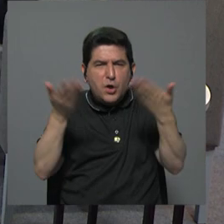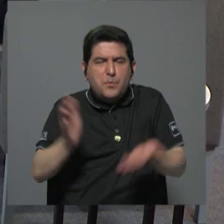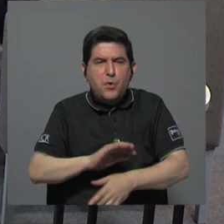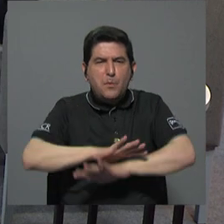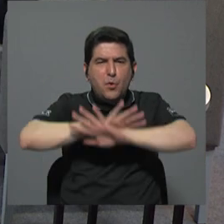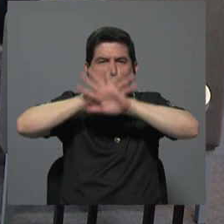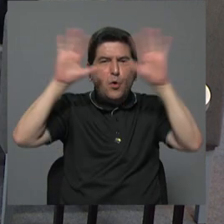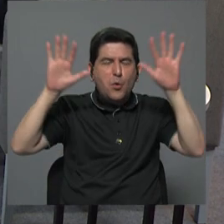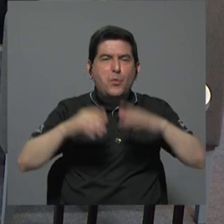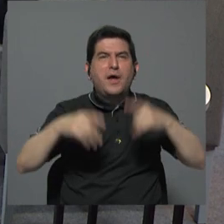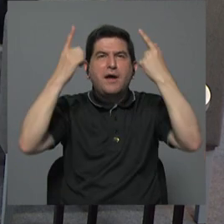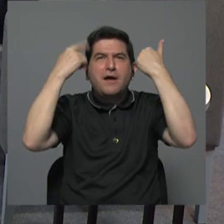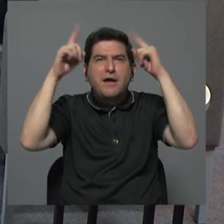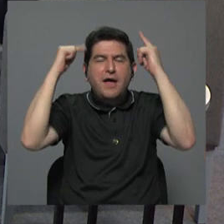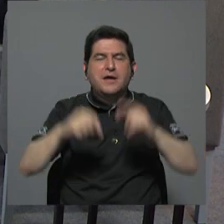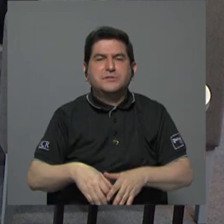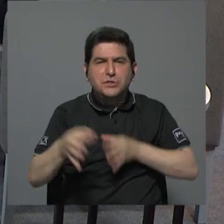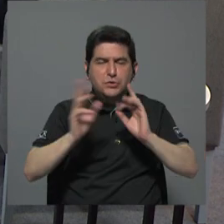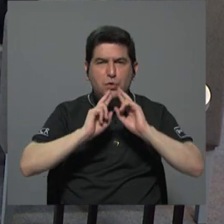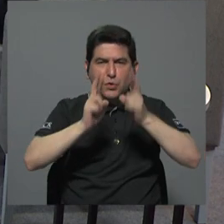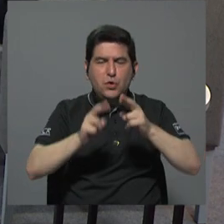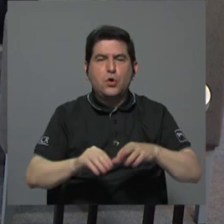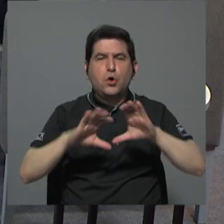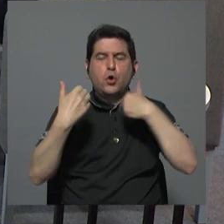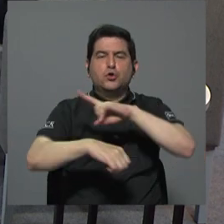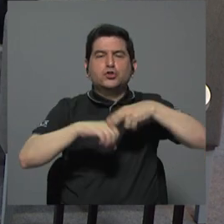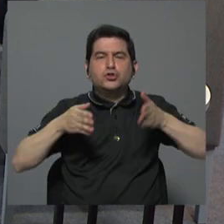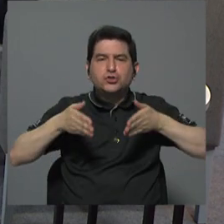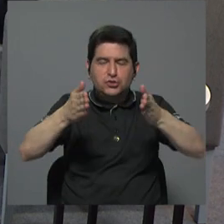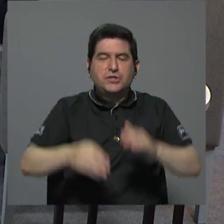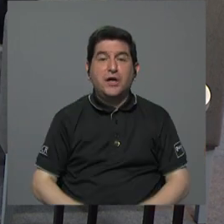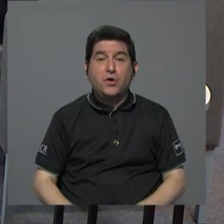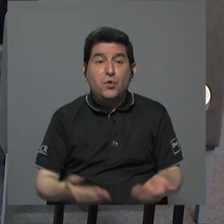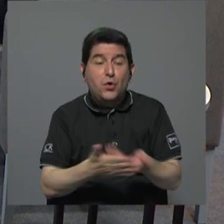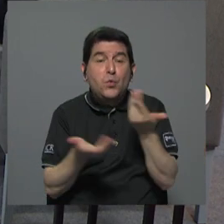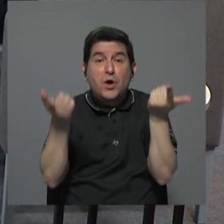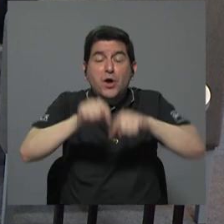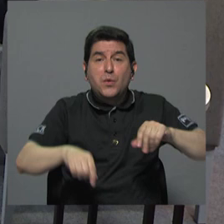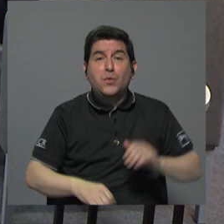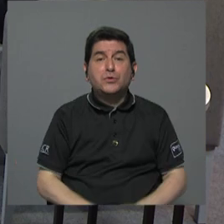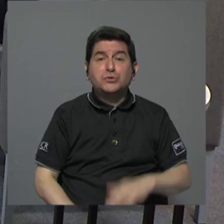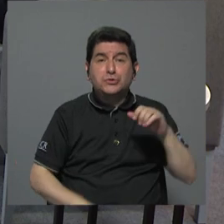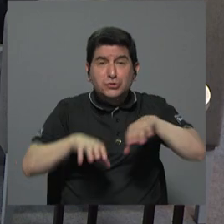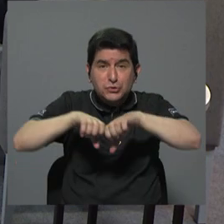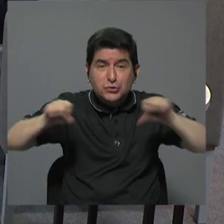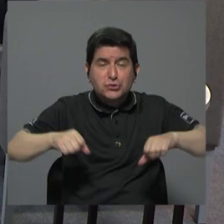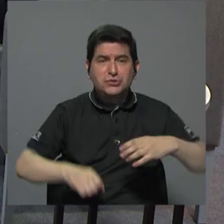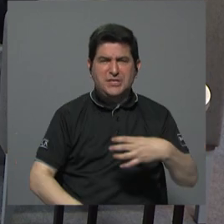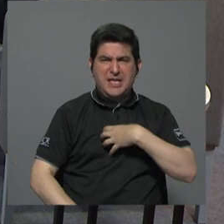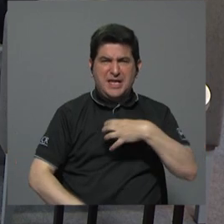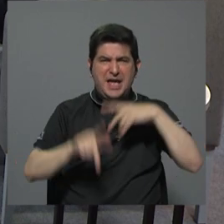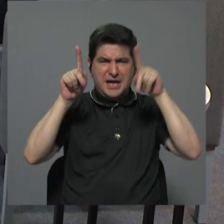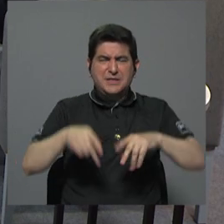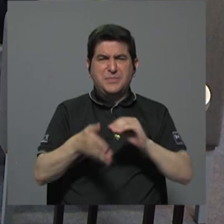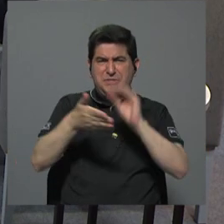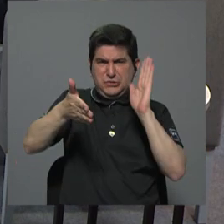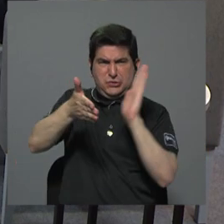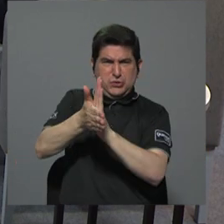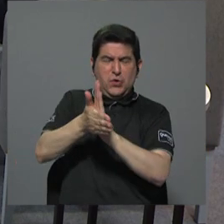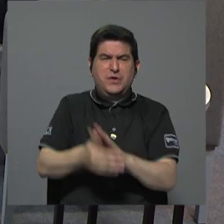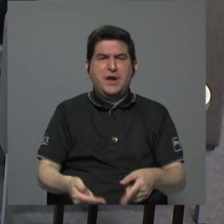transparencia eficiencia y rendición de cuentas del Conavi? con los recientes casos de corrupción y las quejas de las personas por el monto del marchamo